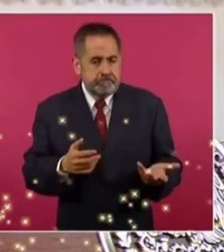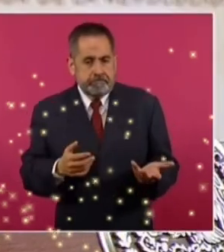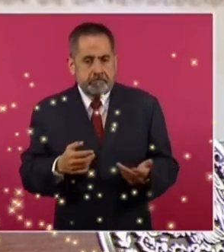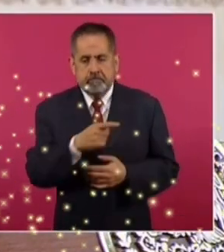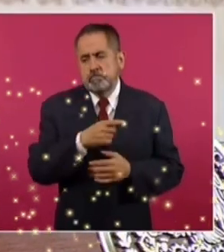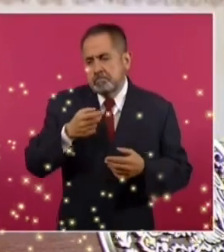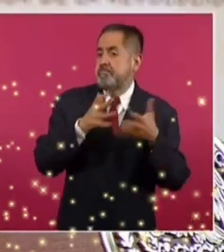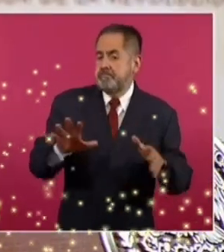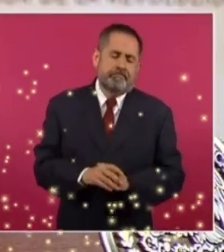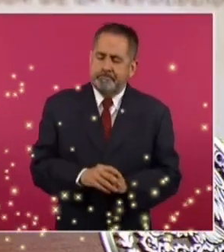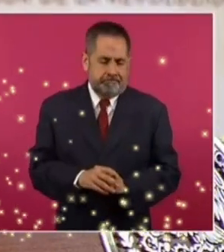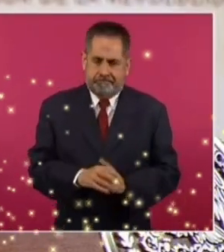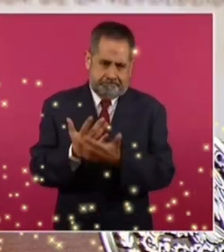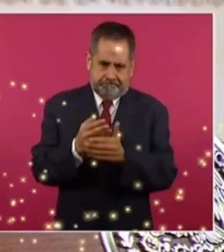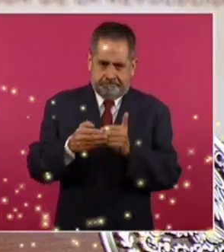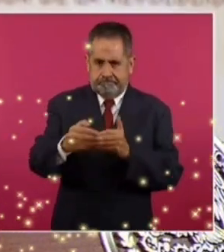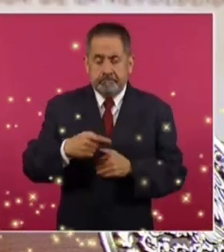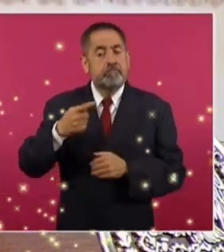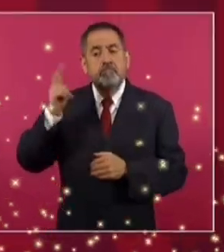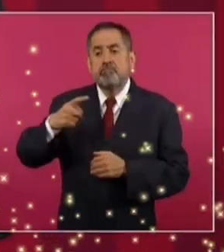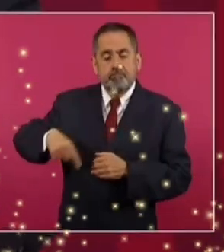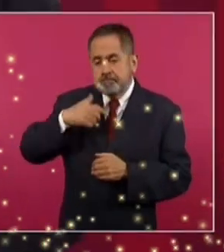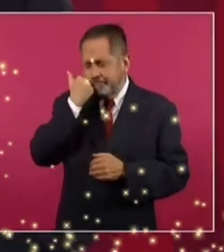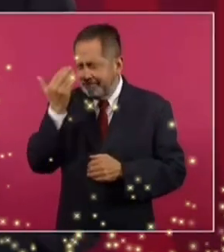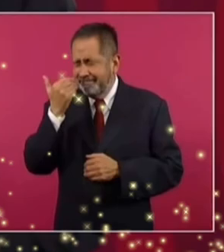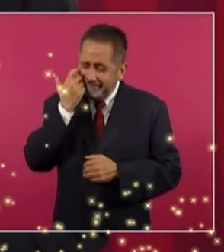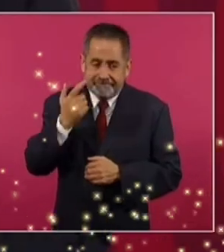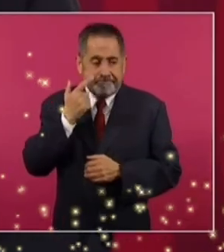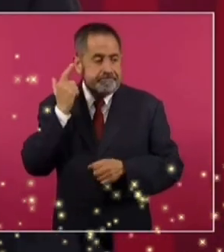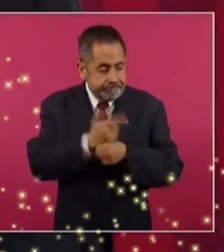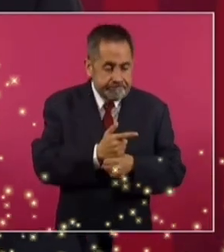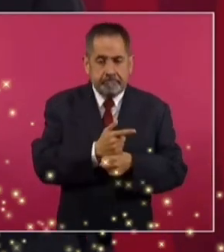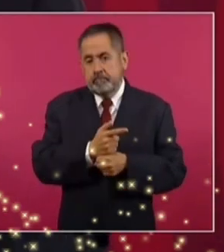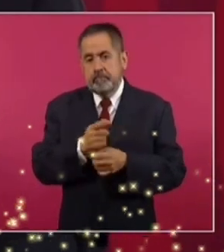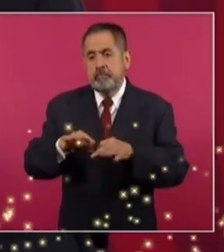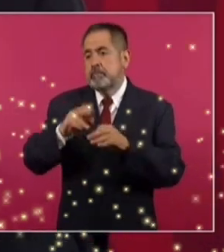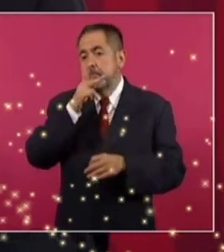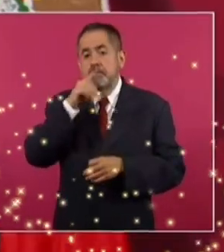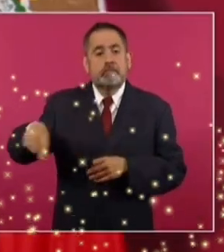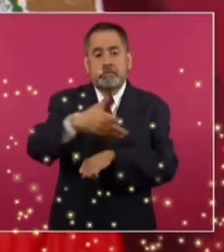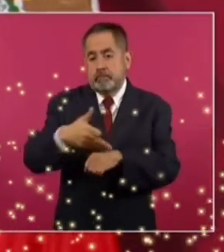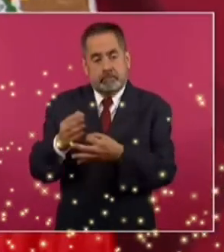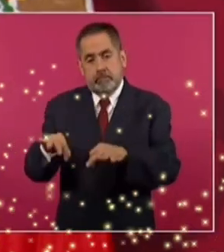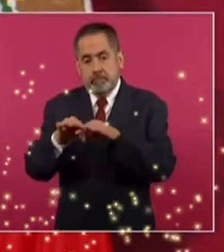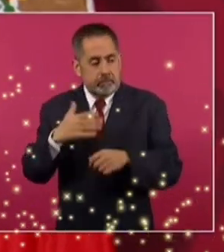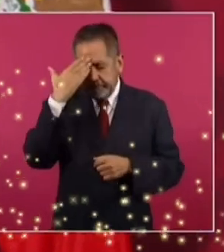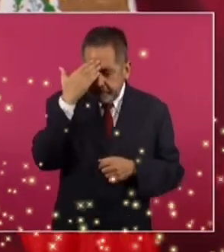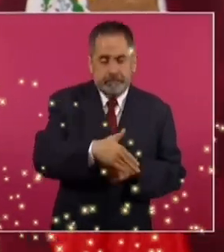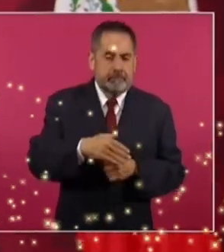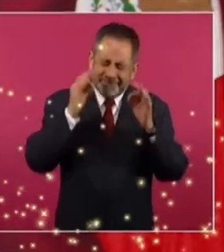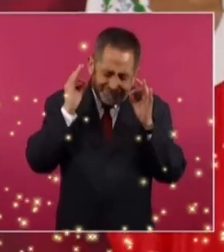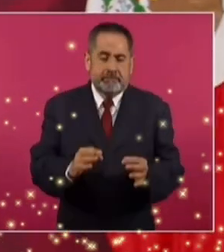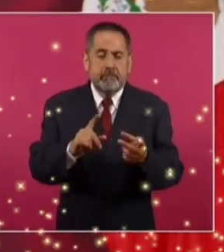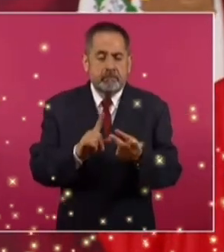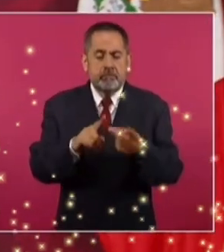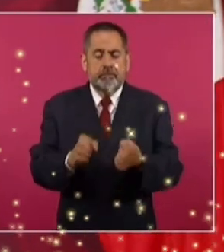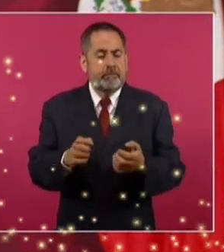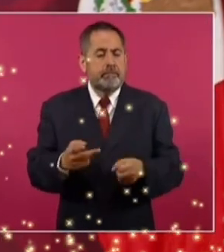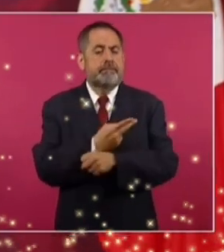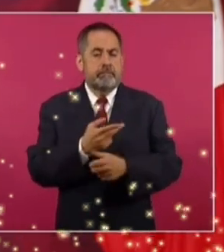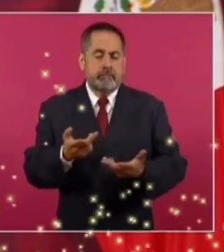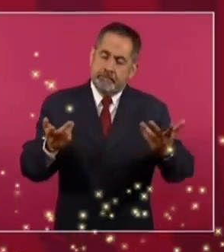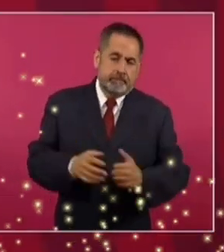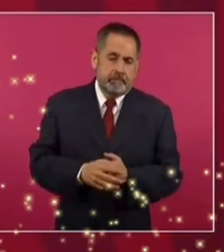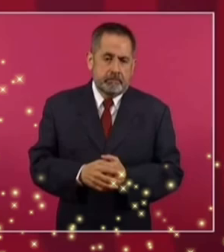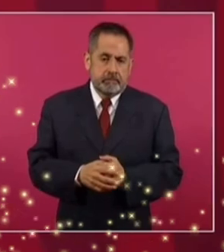van a declarar. Y lo que nos interesa mucho, mucho, desde luego a los padres, es saber dónde están los muchachos,